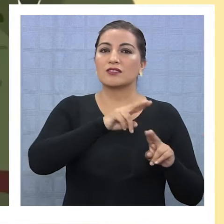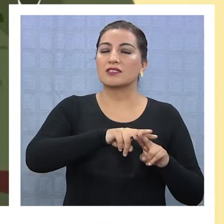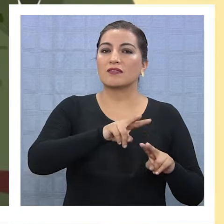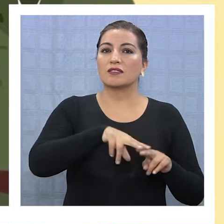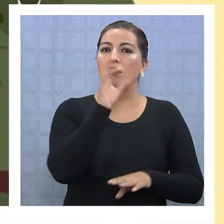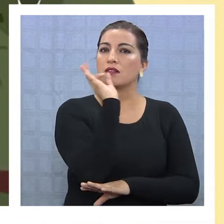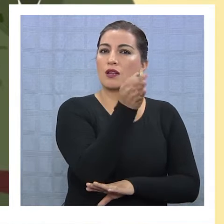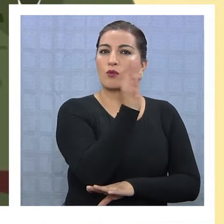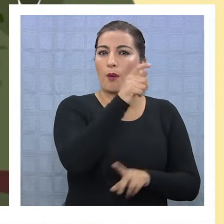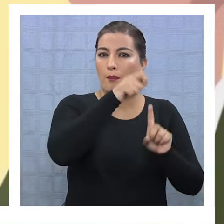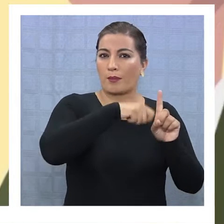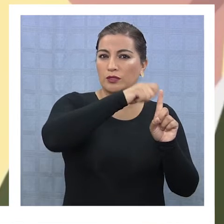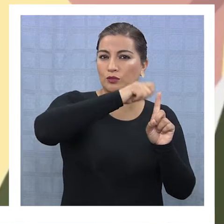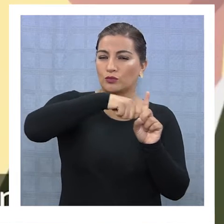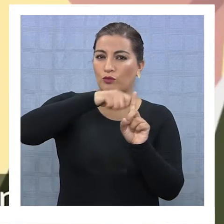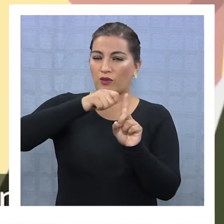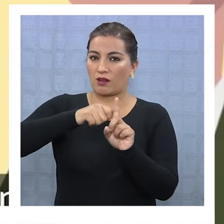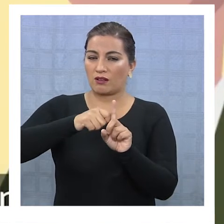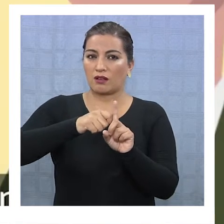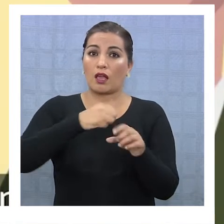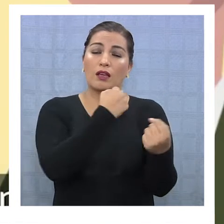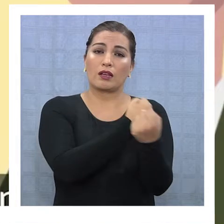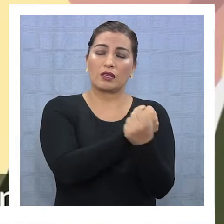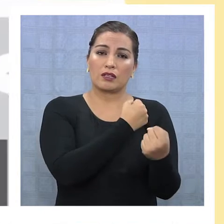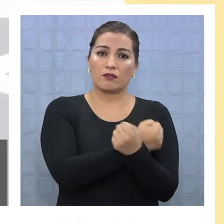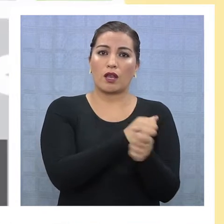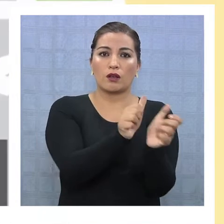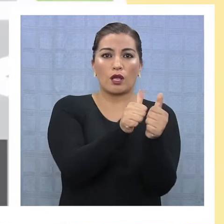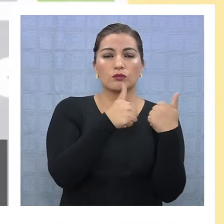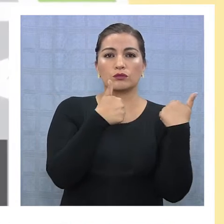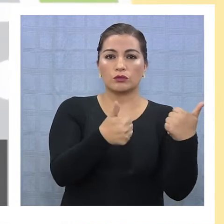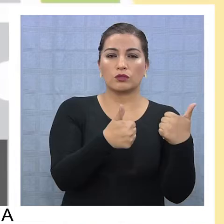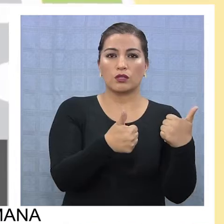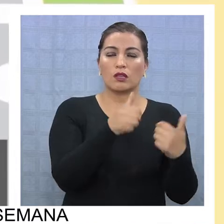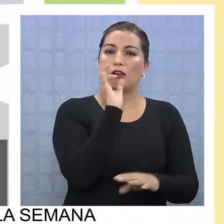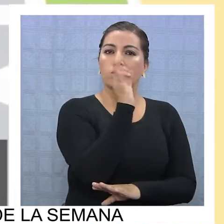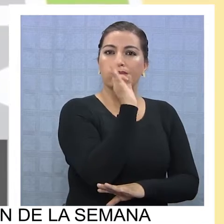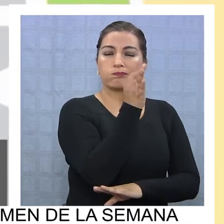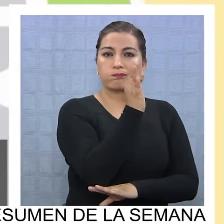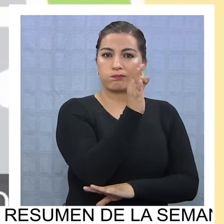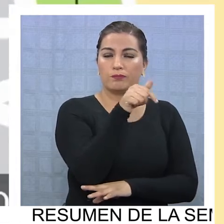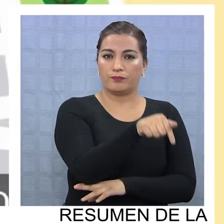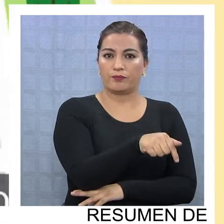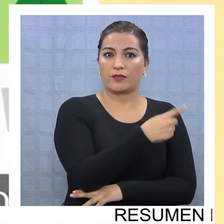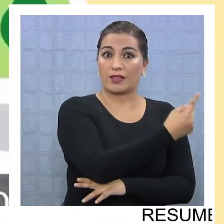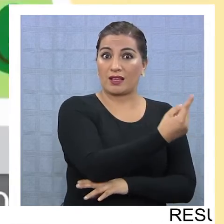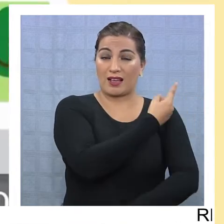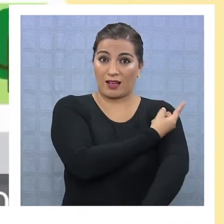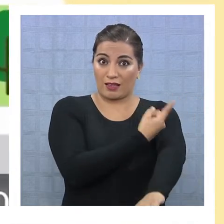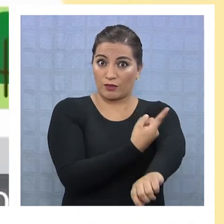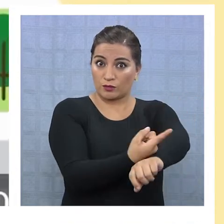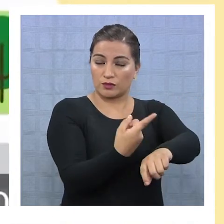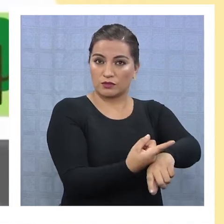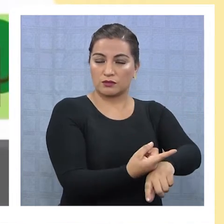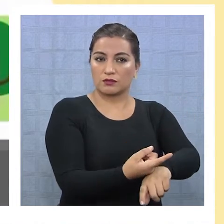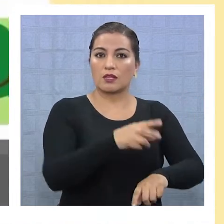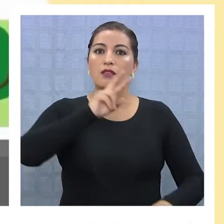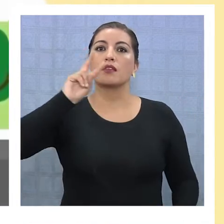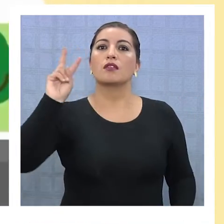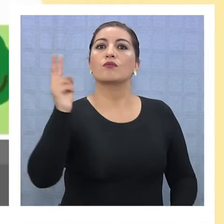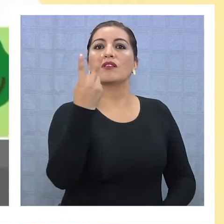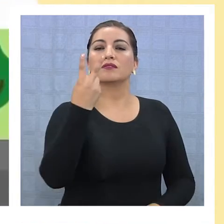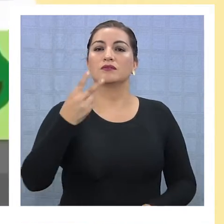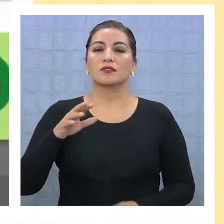realizarán reuniones mensuales presididas por carabineros y autoridades de análisis estratégico de cada región. Y en una